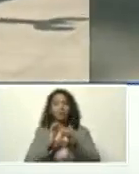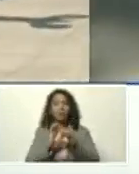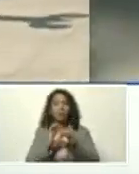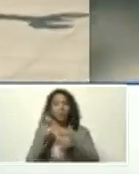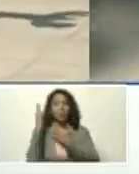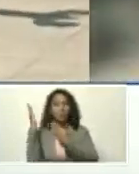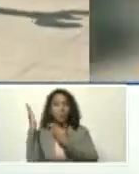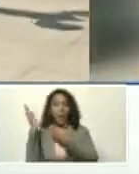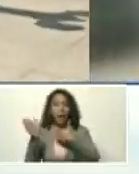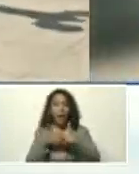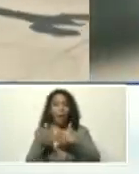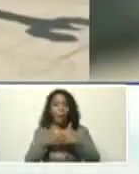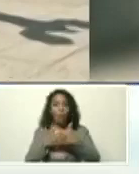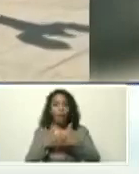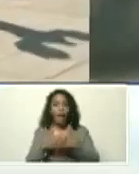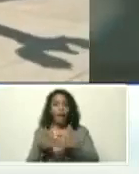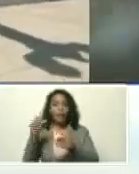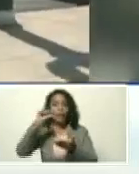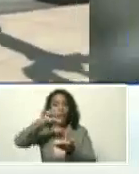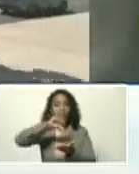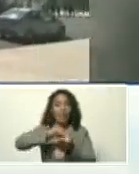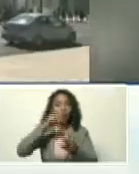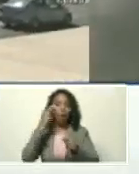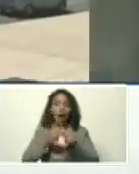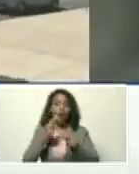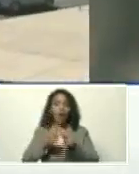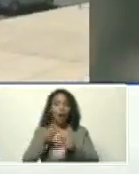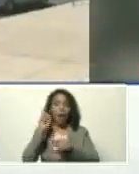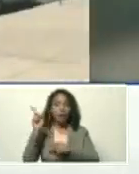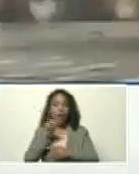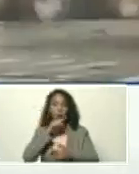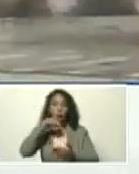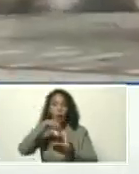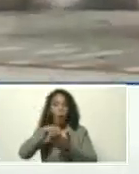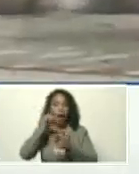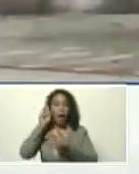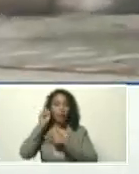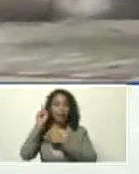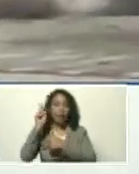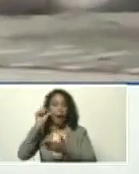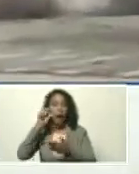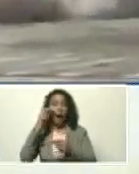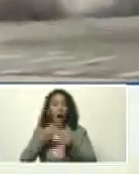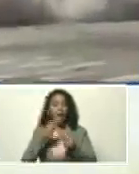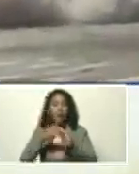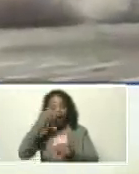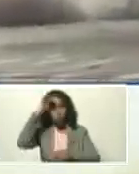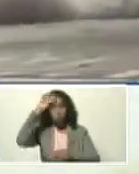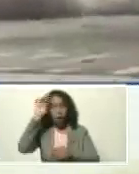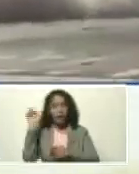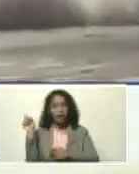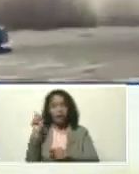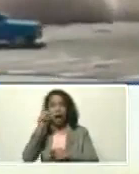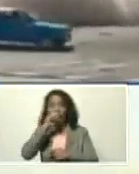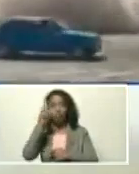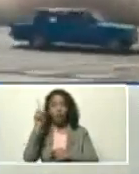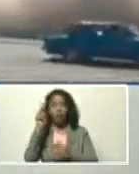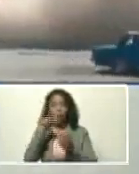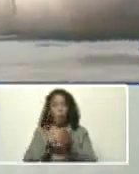allí, en las puertas, de Centro Habana, llamada, así, en La Habana, este es un hotel, que en el año, 2005, fue recuperado,